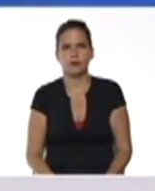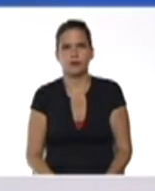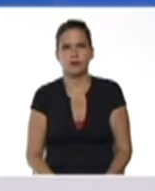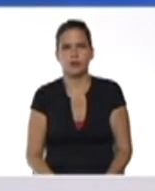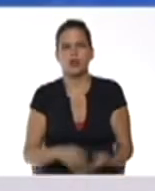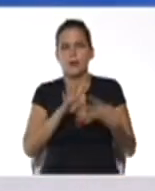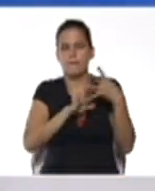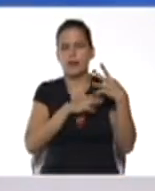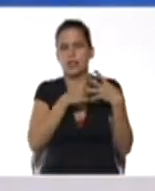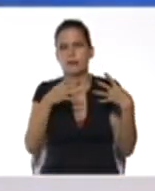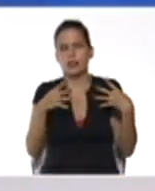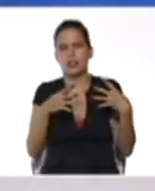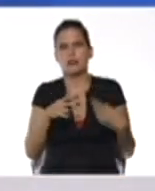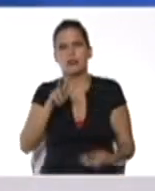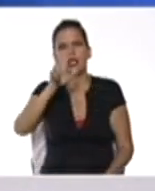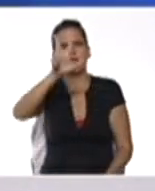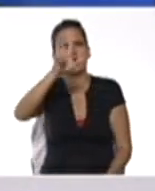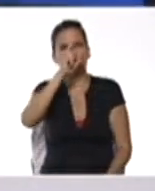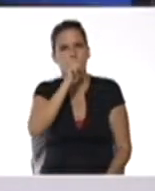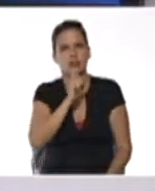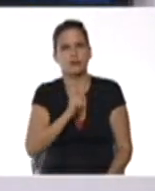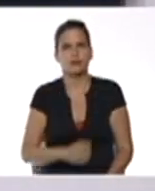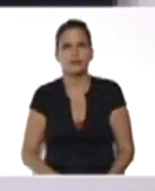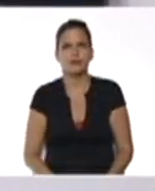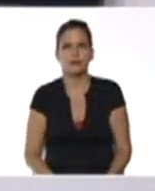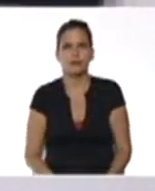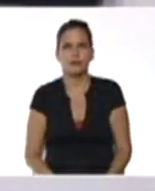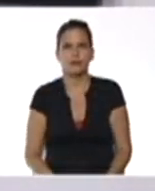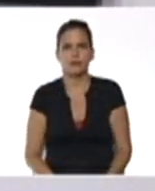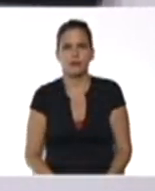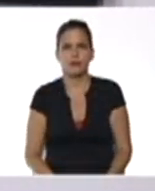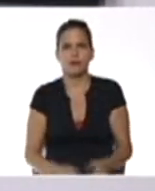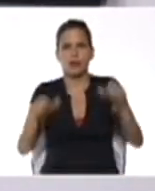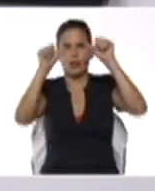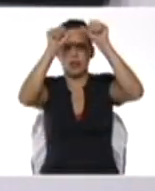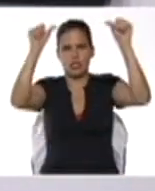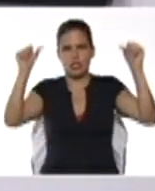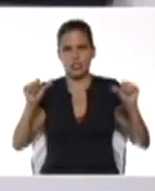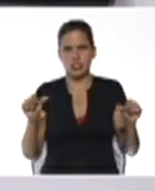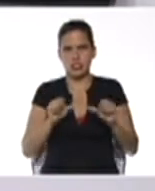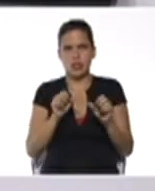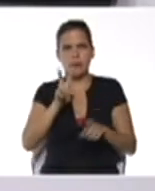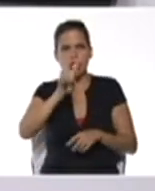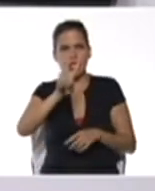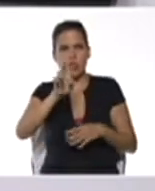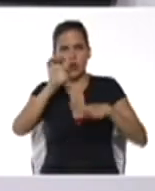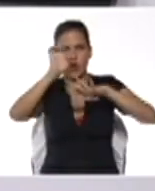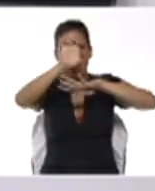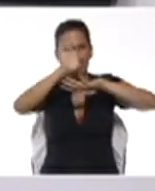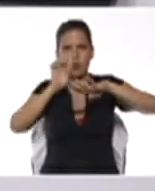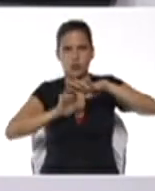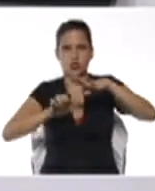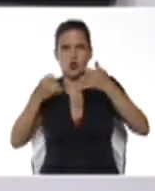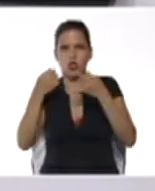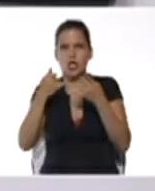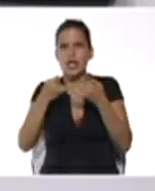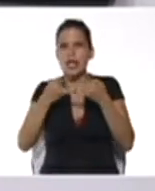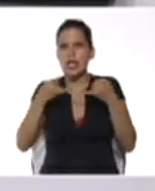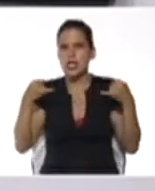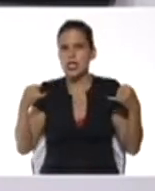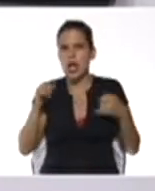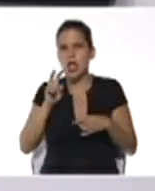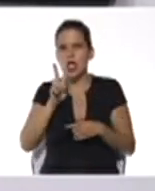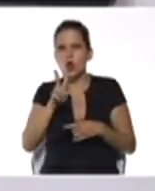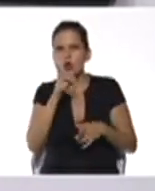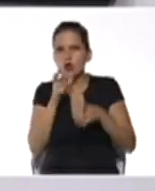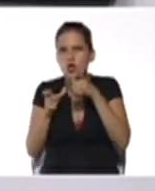la matemática para tercer año. Sistema de dos ecuaciones lineales con dos incógnitas. Aquí